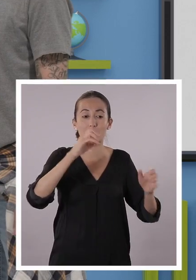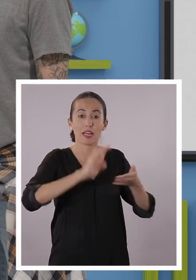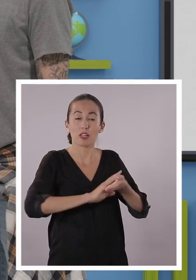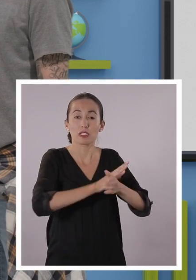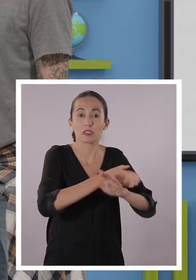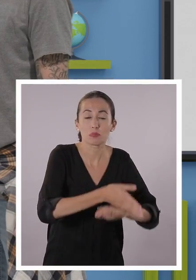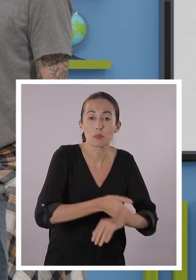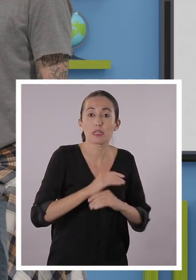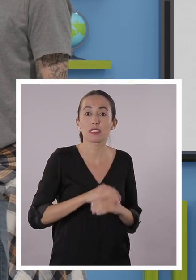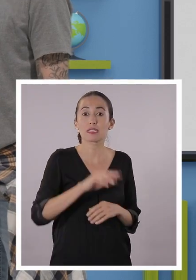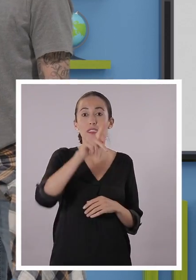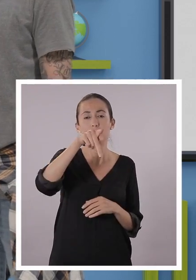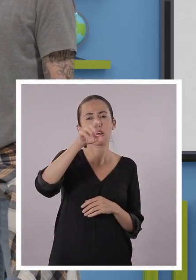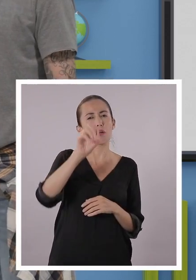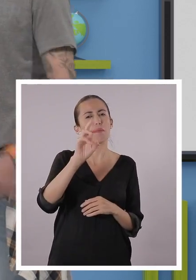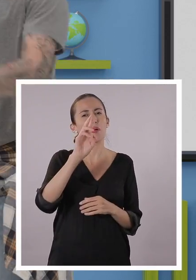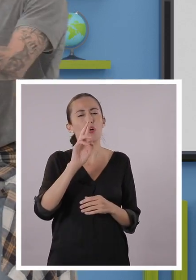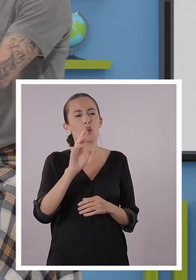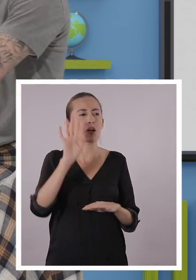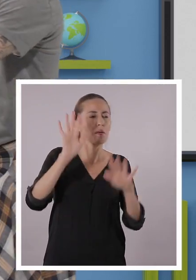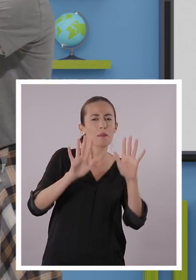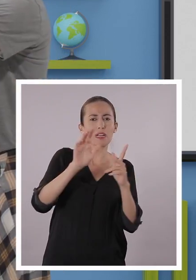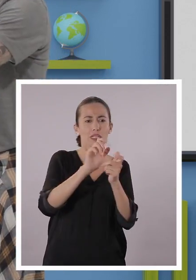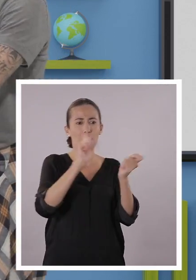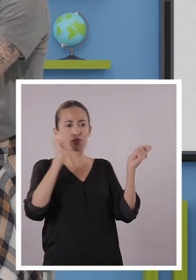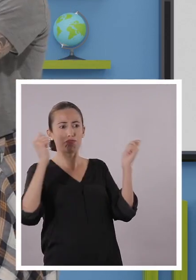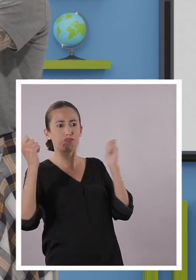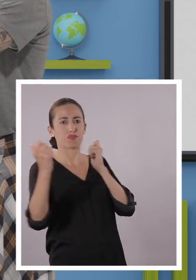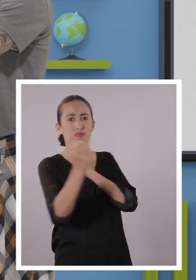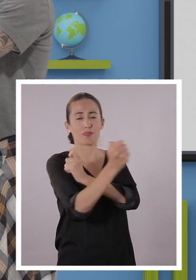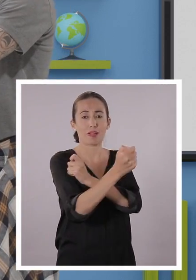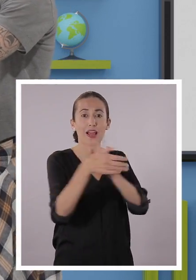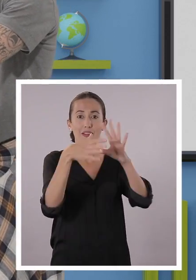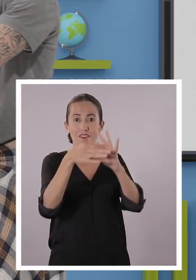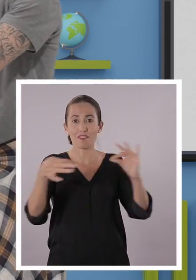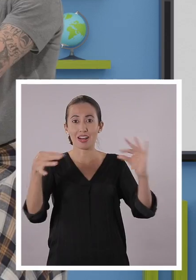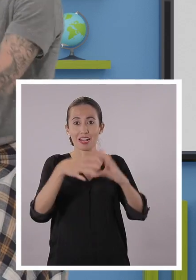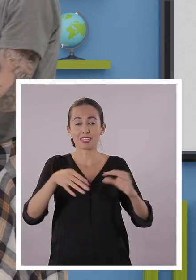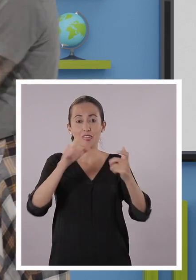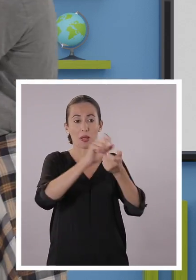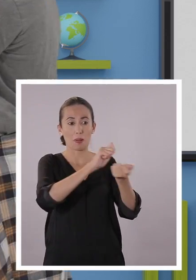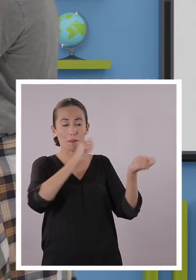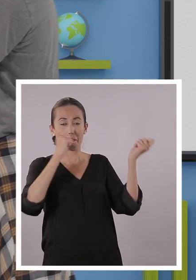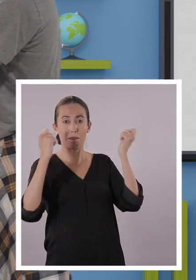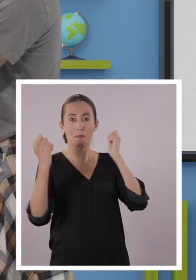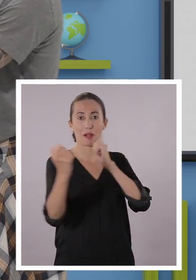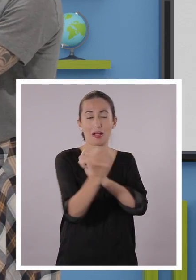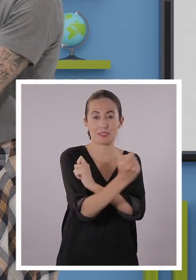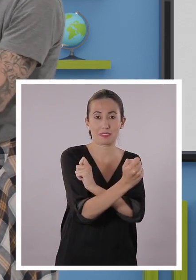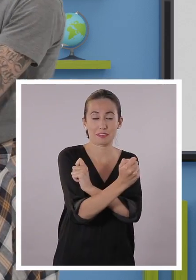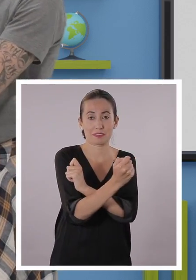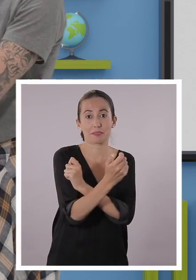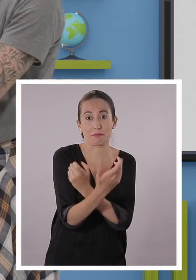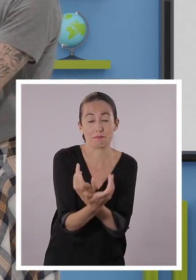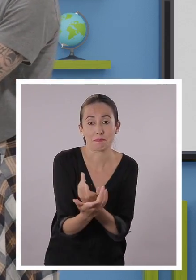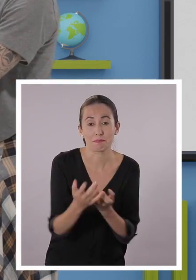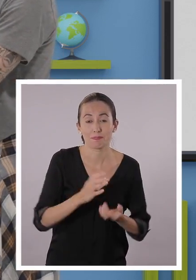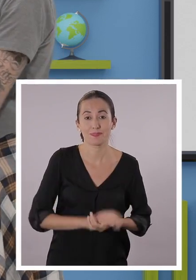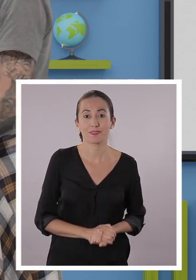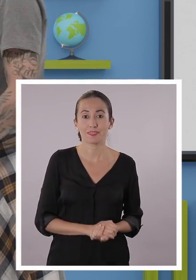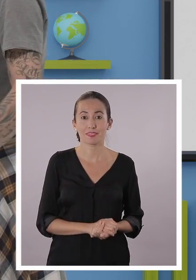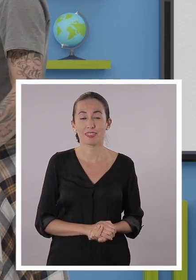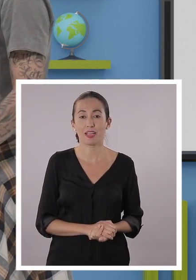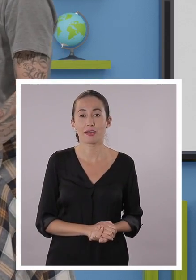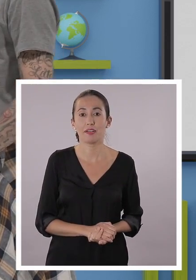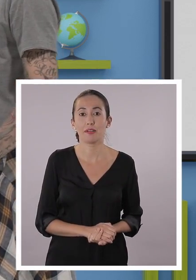Y están luego de por. Es como que le dimos la vuelta a la oración, ¿es cierto? Exacto, Santi. mensaje es del mismo, pero se lo presenta de